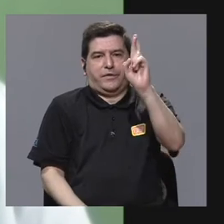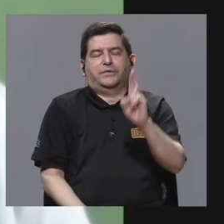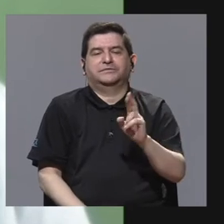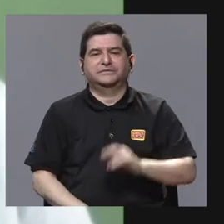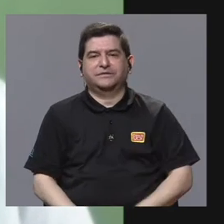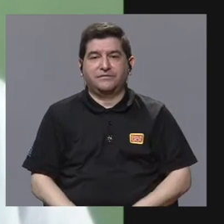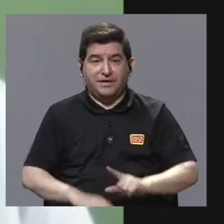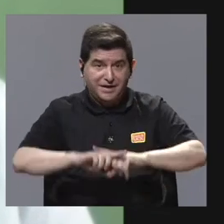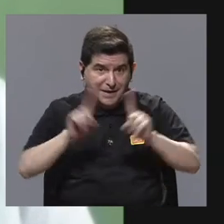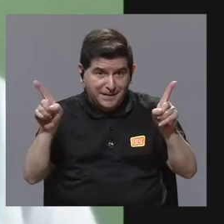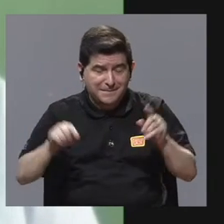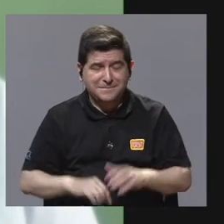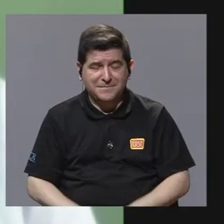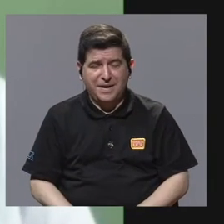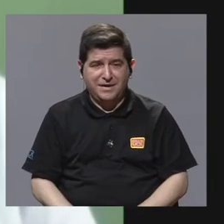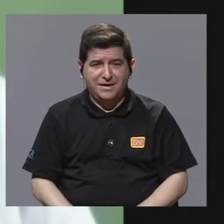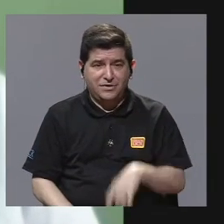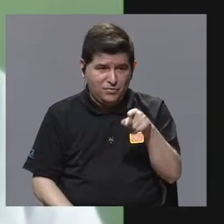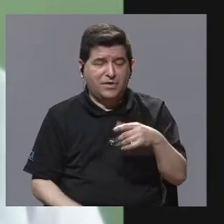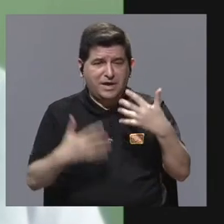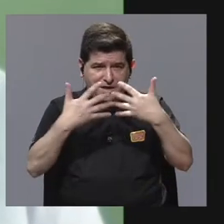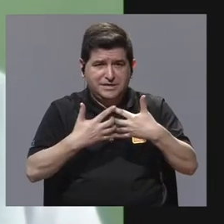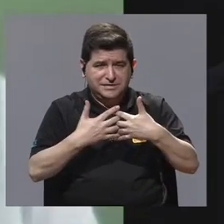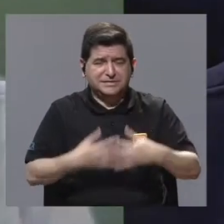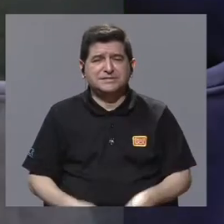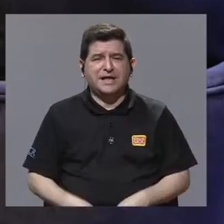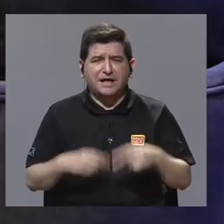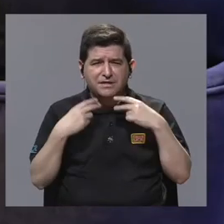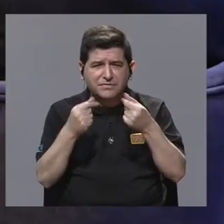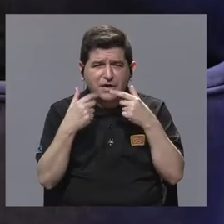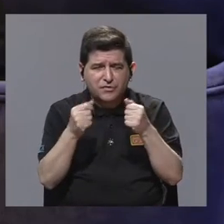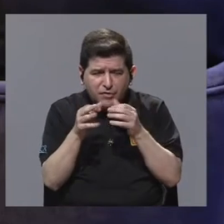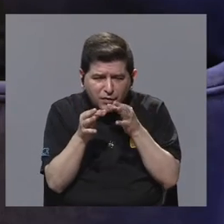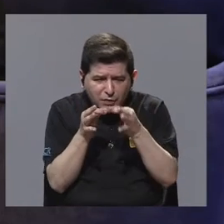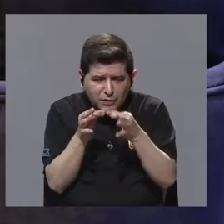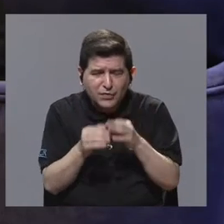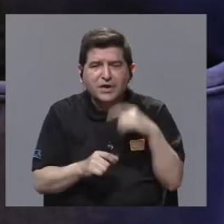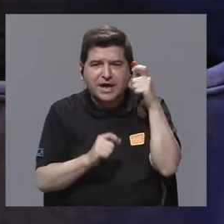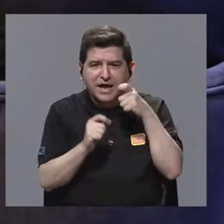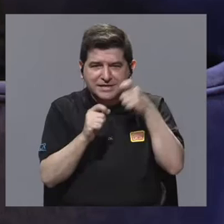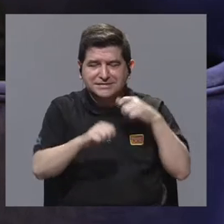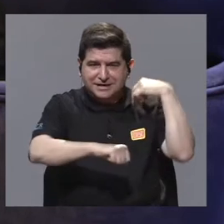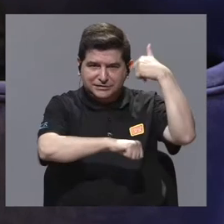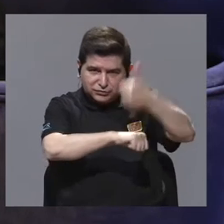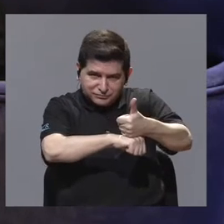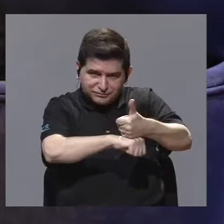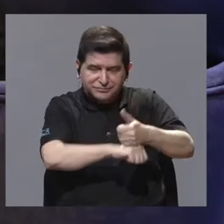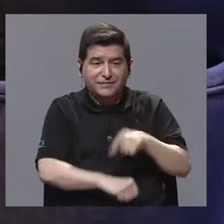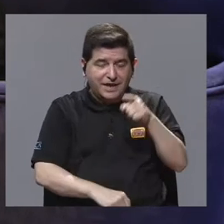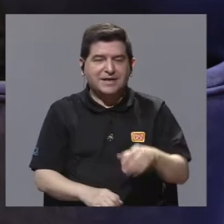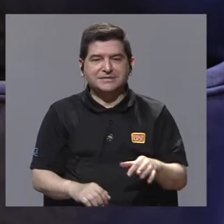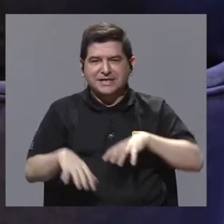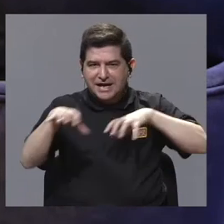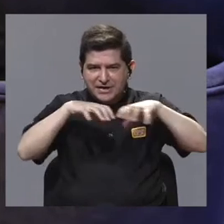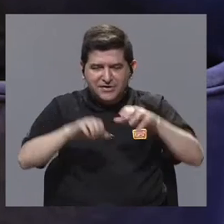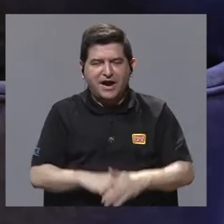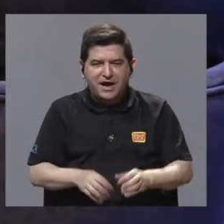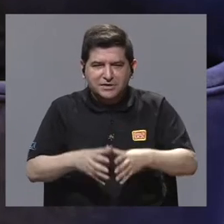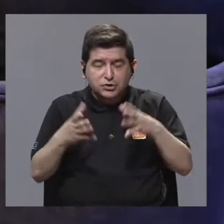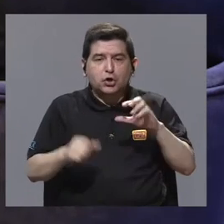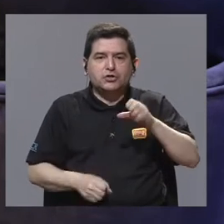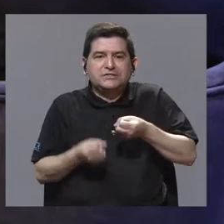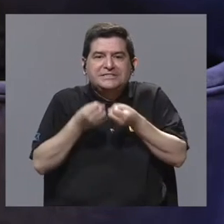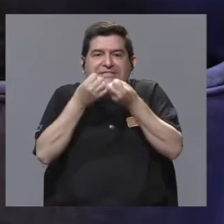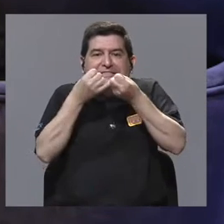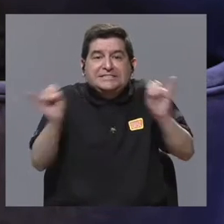Costa Rica. Pero el ciclotrón lo que permite es exactamente crear esa reacción nuclear sin la